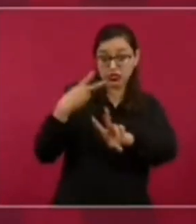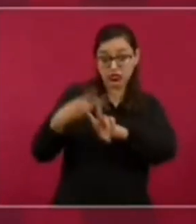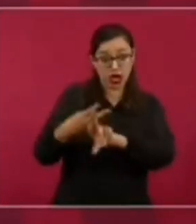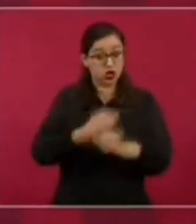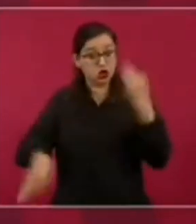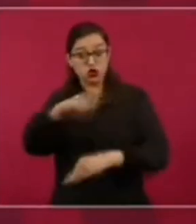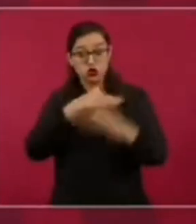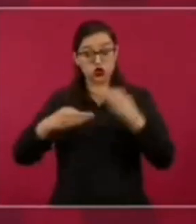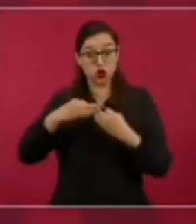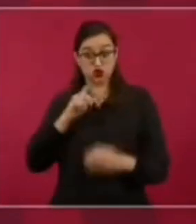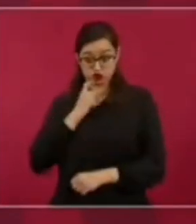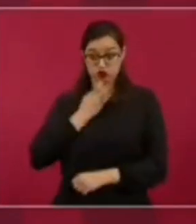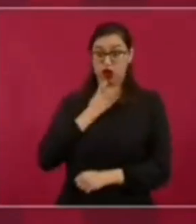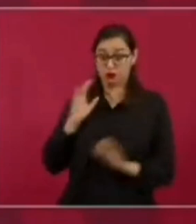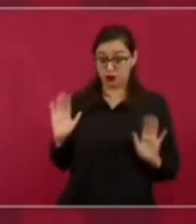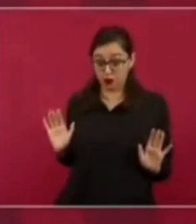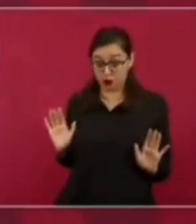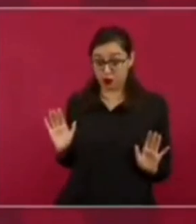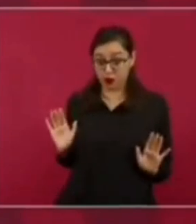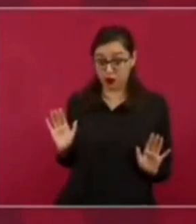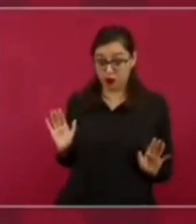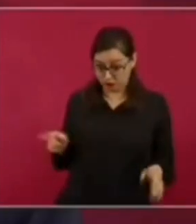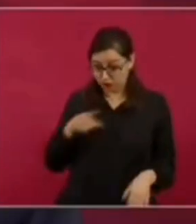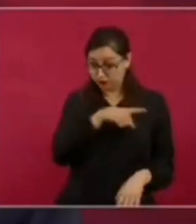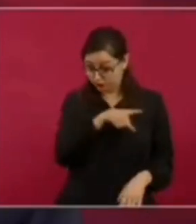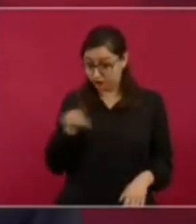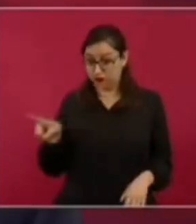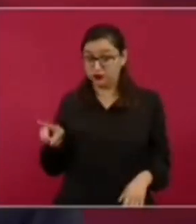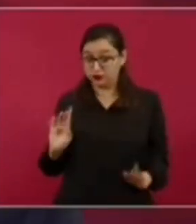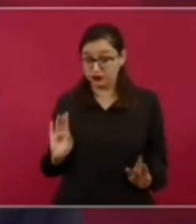beneficiaron en el periodo neoliberal, afirmó el mandatario.